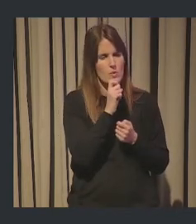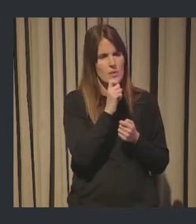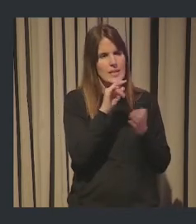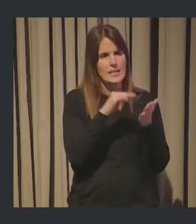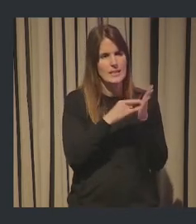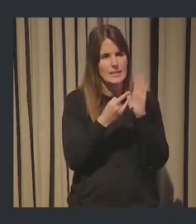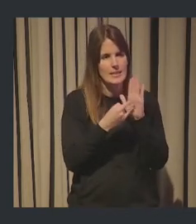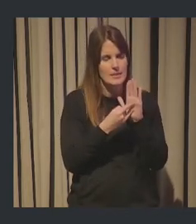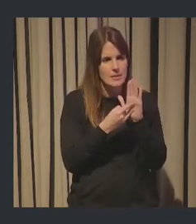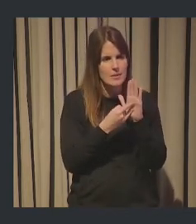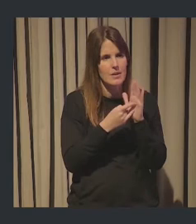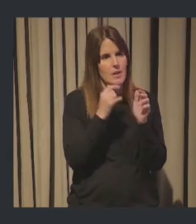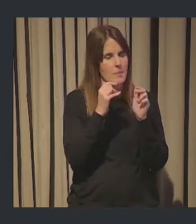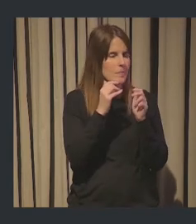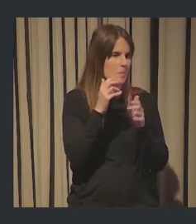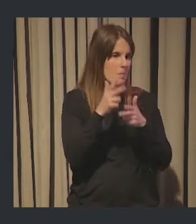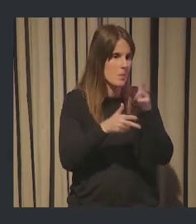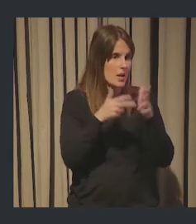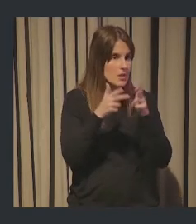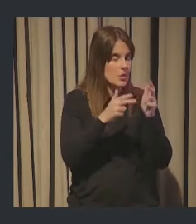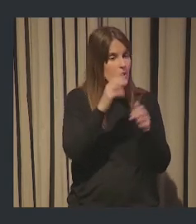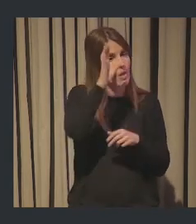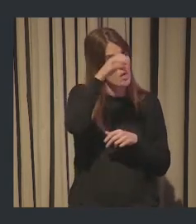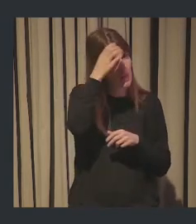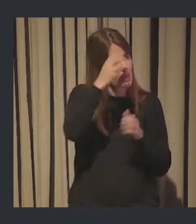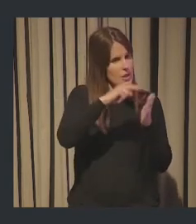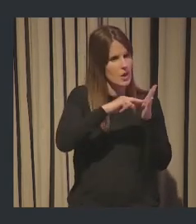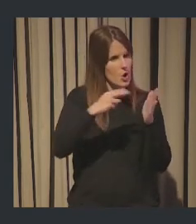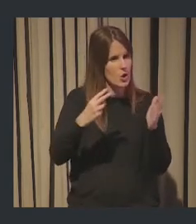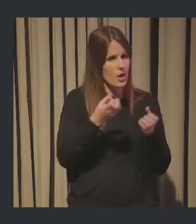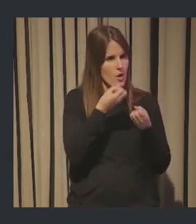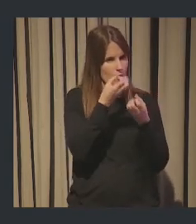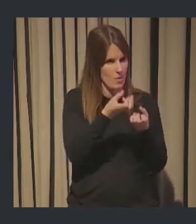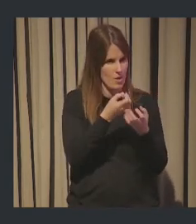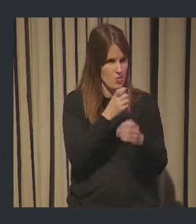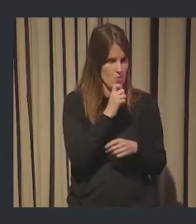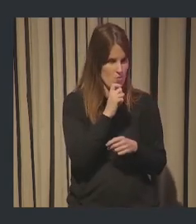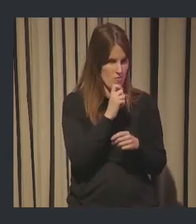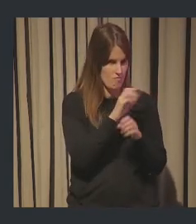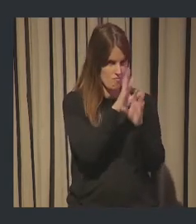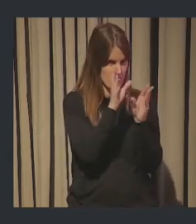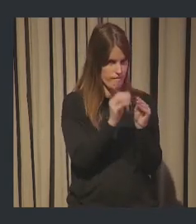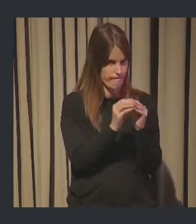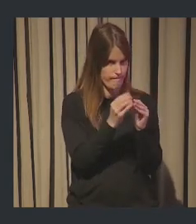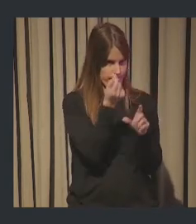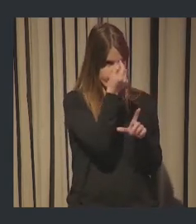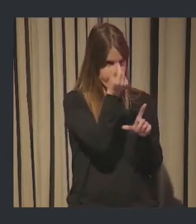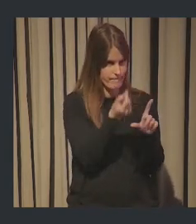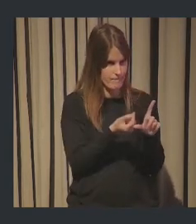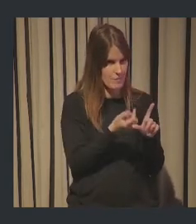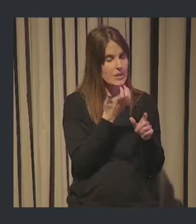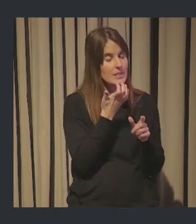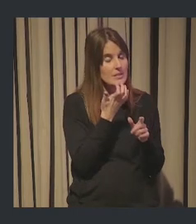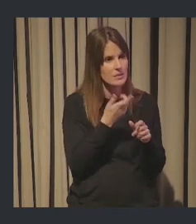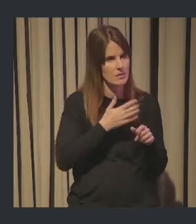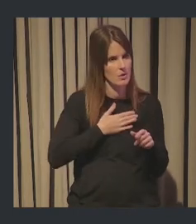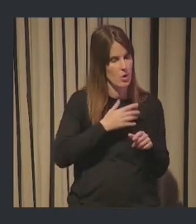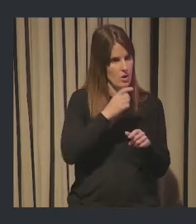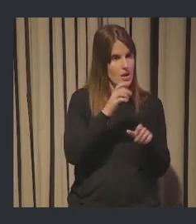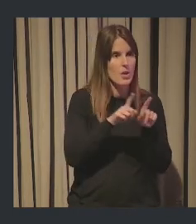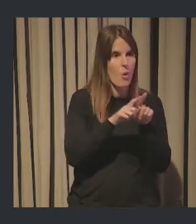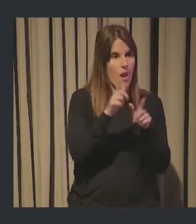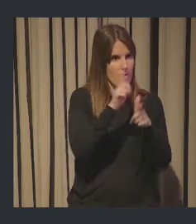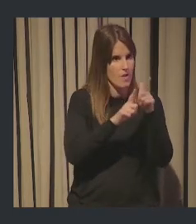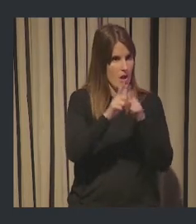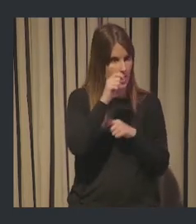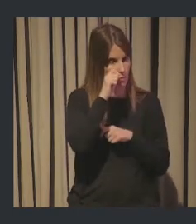Vasco de Ciencia, Tecnología e Innovación. Nombre rimbombante y amplio donde los haya. Bueno, entonces se nos ocurrió que si estábamos hablando de un buscador y de viajes, lo mejor